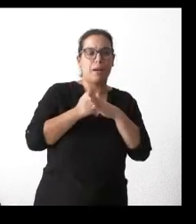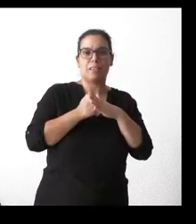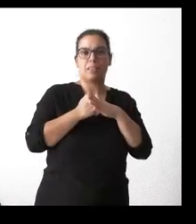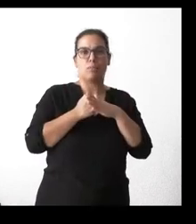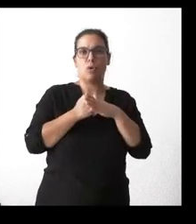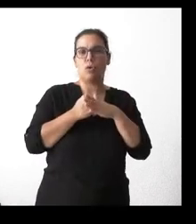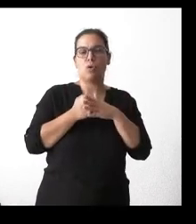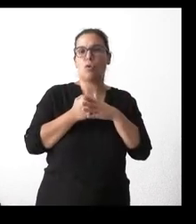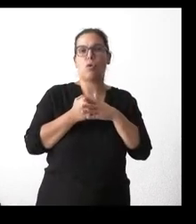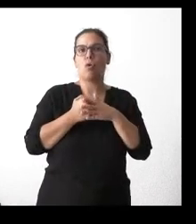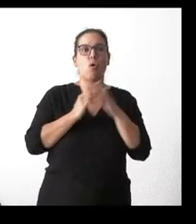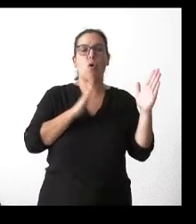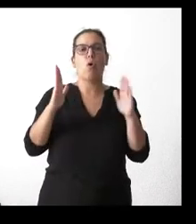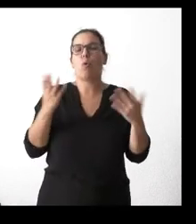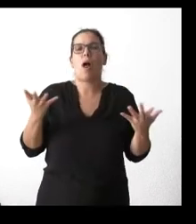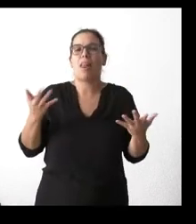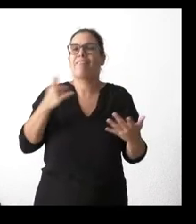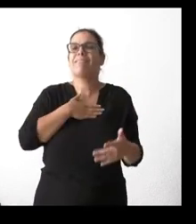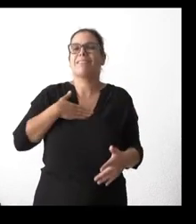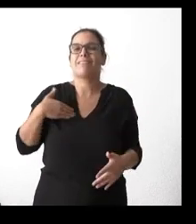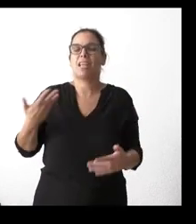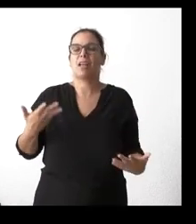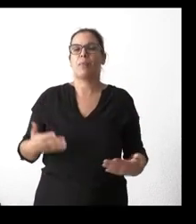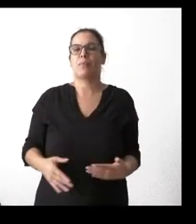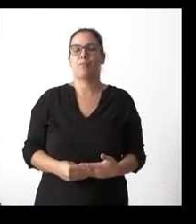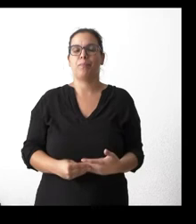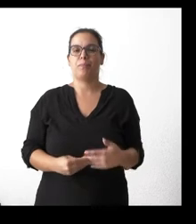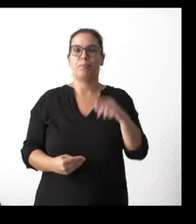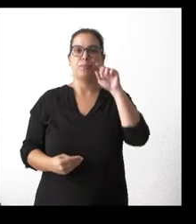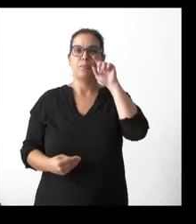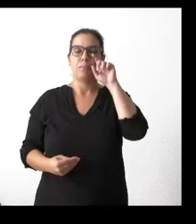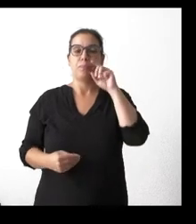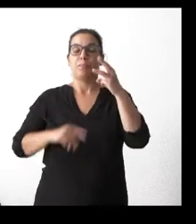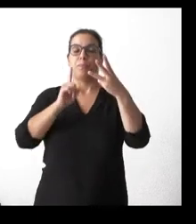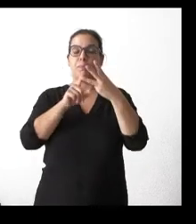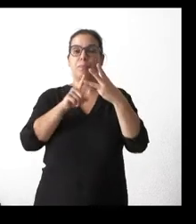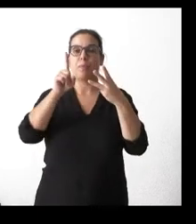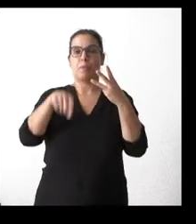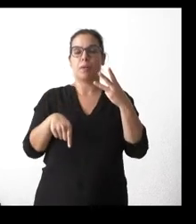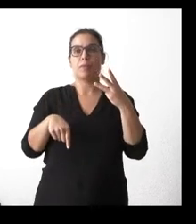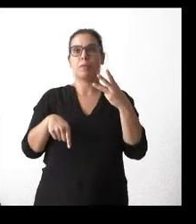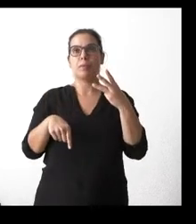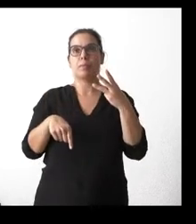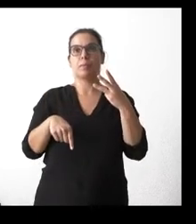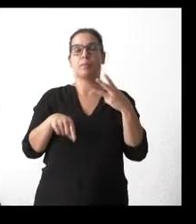ese baremo en qué punto se sitúa la Junta de Castilla y Luego, por otro lado, vistas las ayudas a las